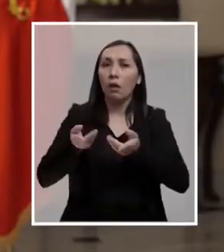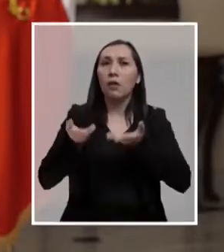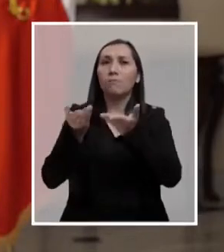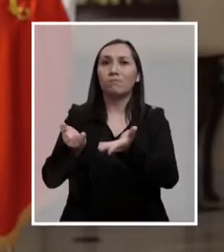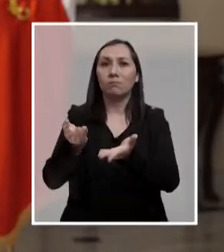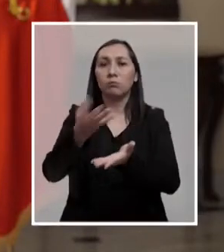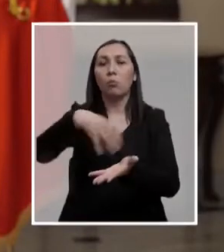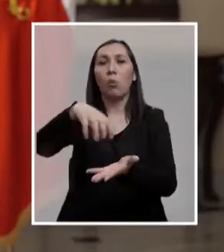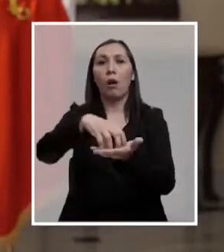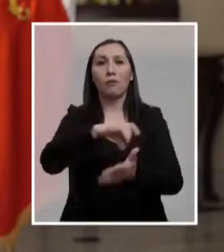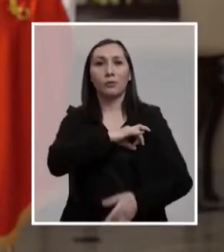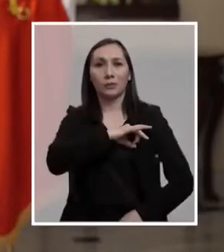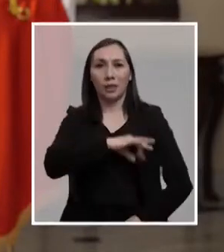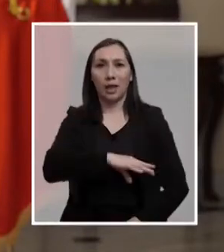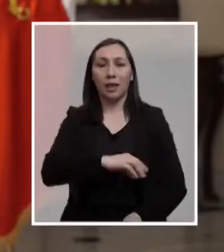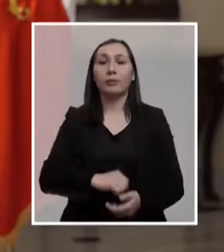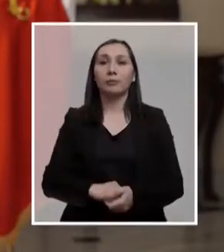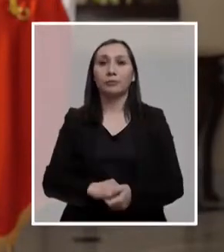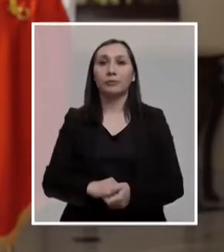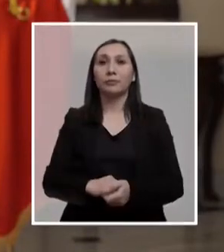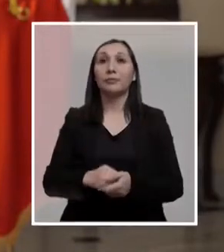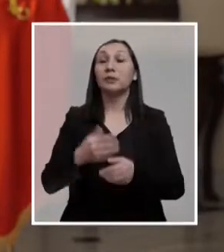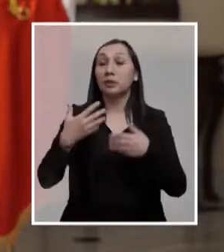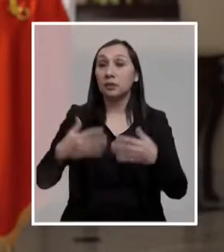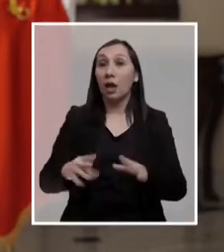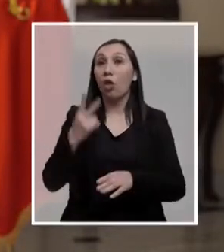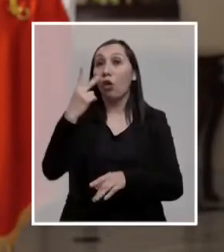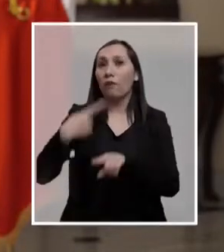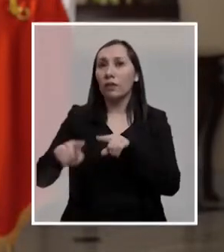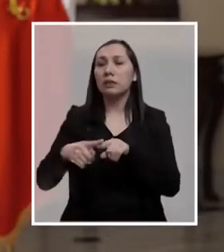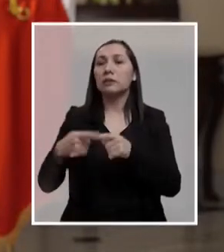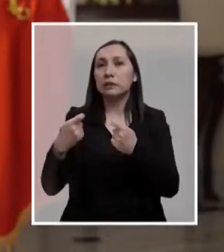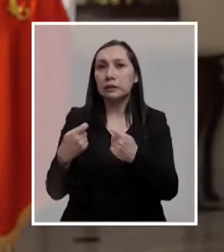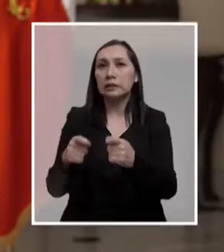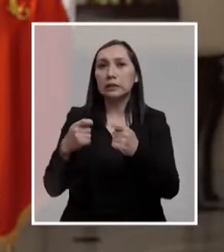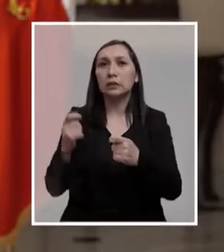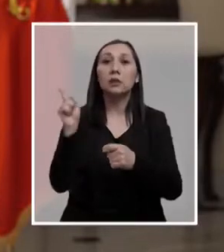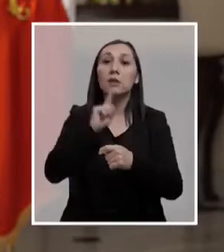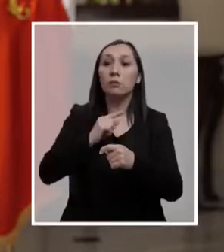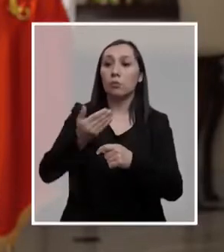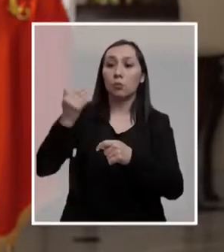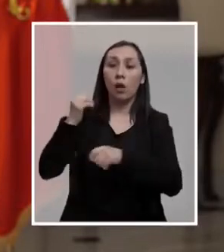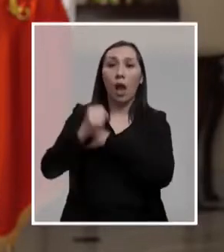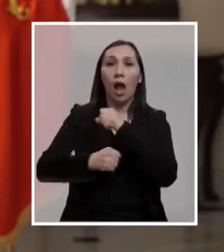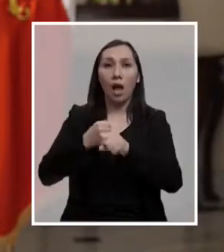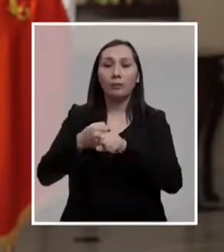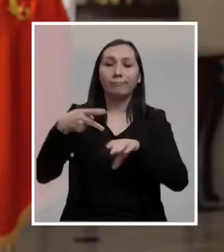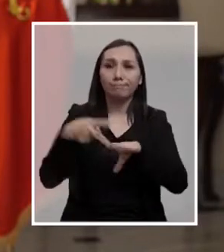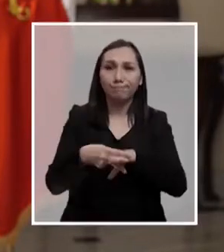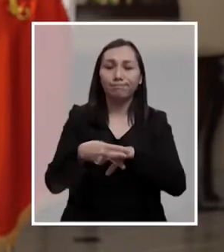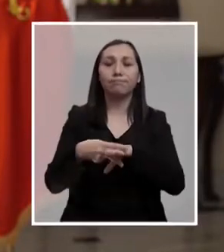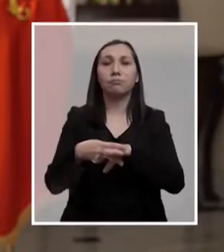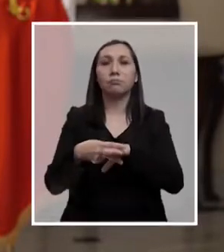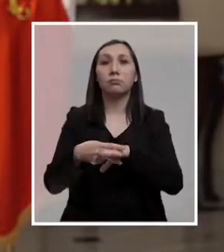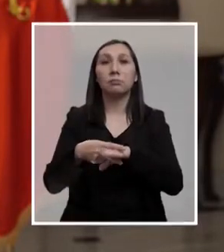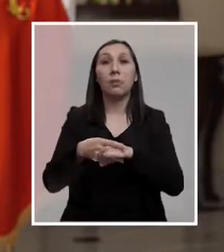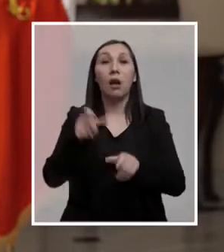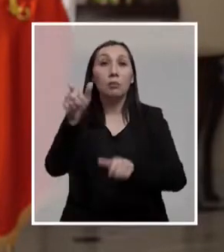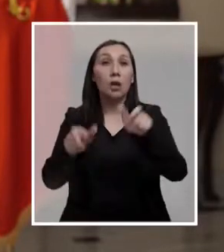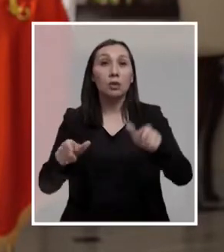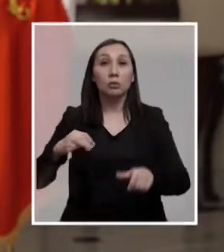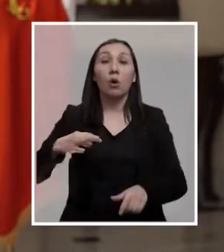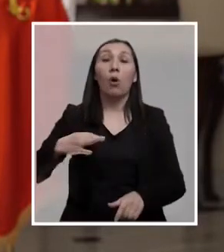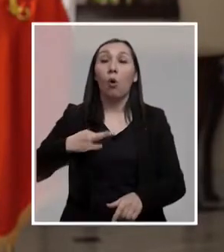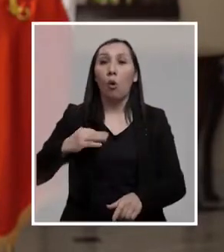pueblo chileno. Ya han habido dos intentos fallidos durante los últimos años y la ciudadanía no perdonará